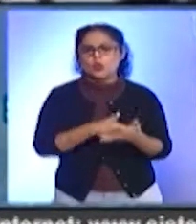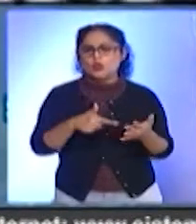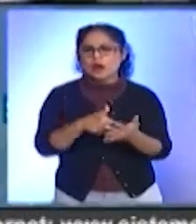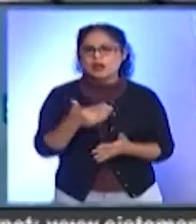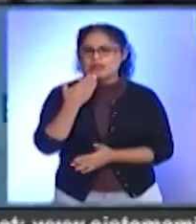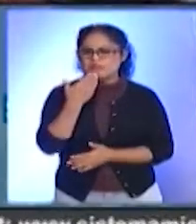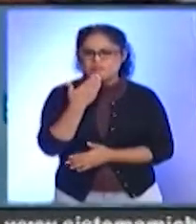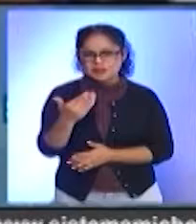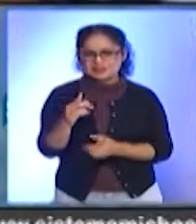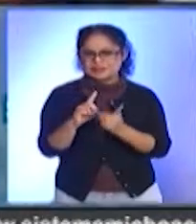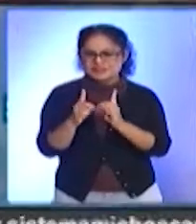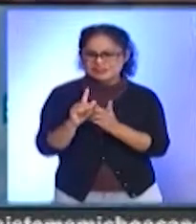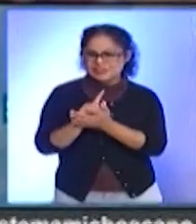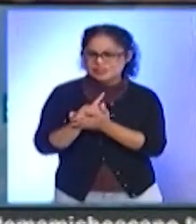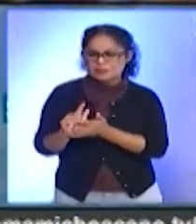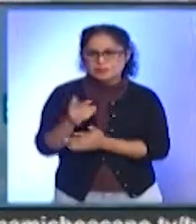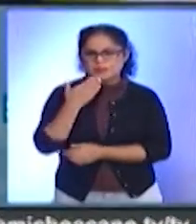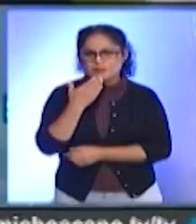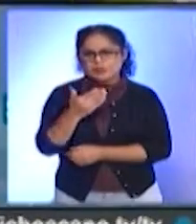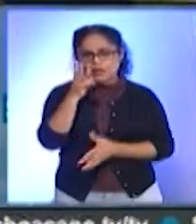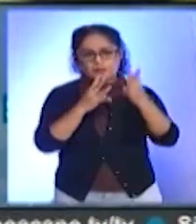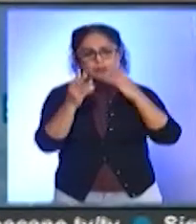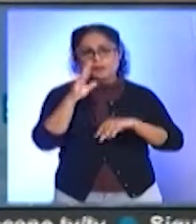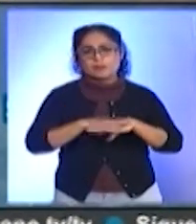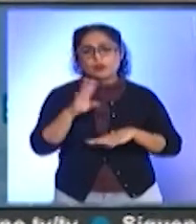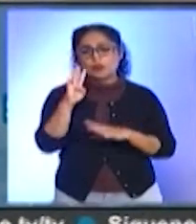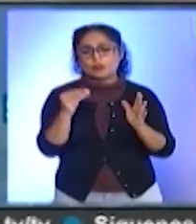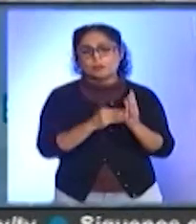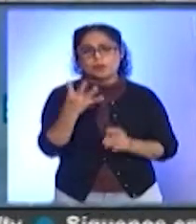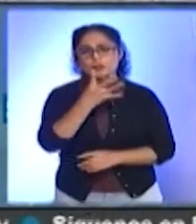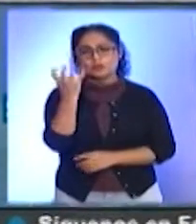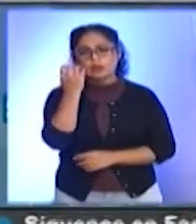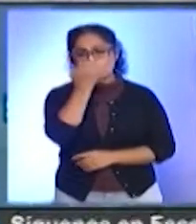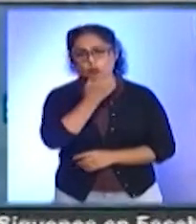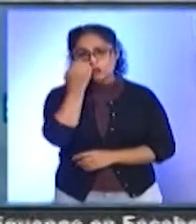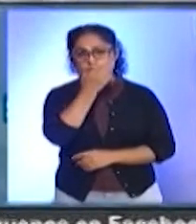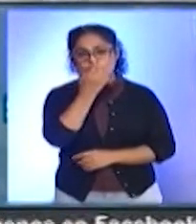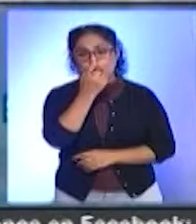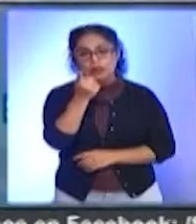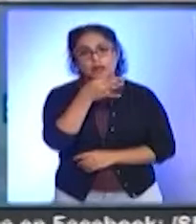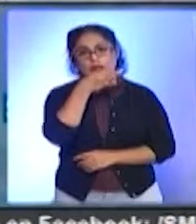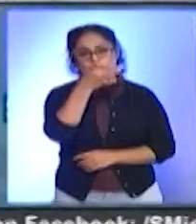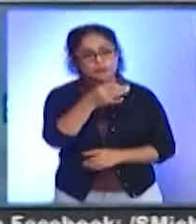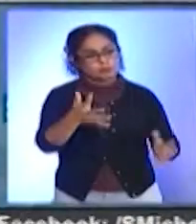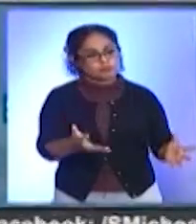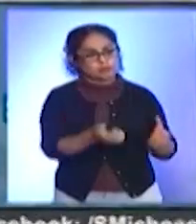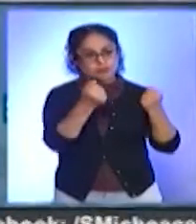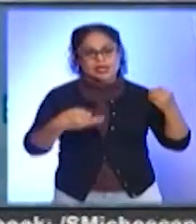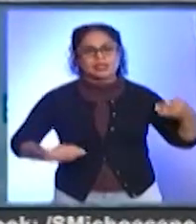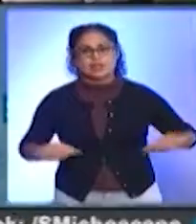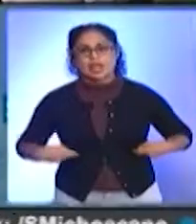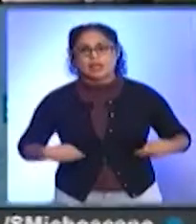dignos para aprender con más de 4 mil 400 escuelas. Destacó el rescate y conclusión del Teatro Matamoros y